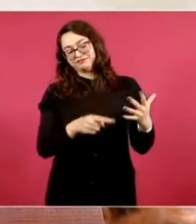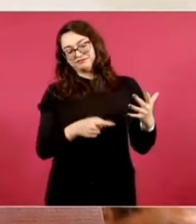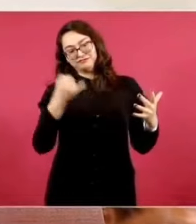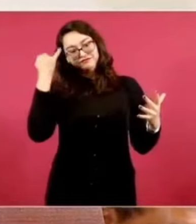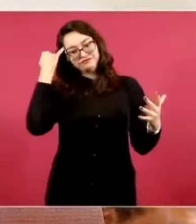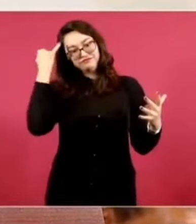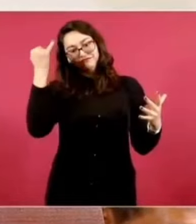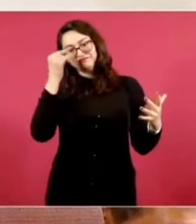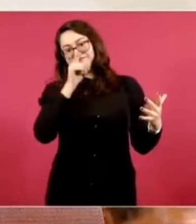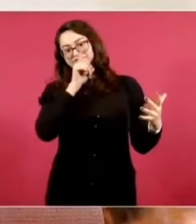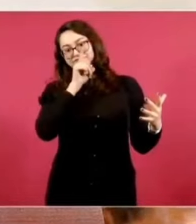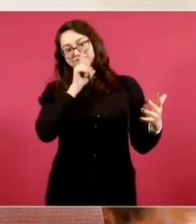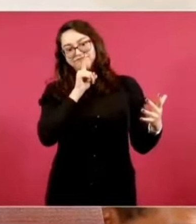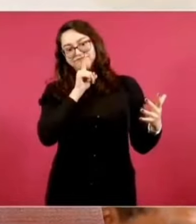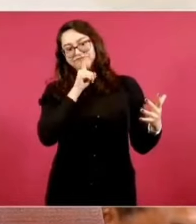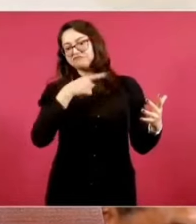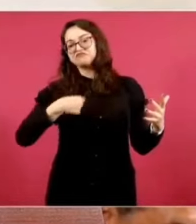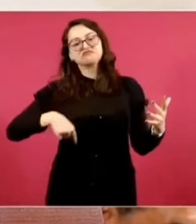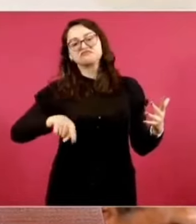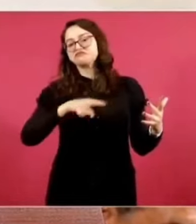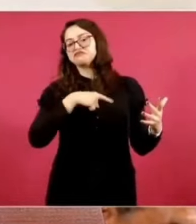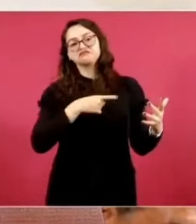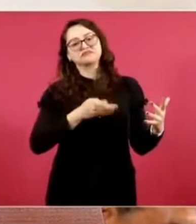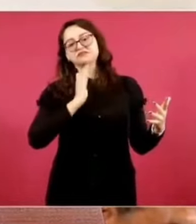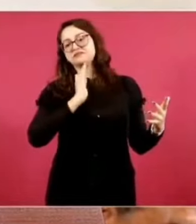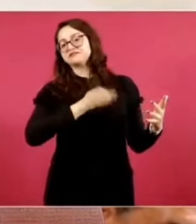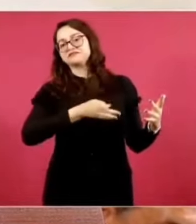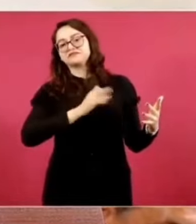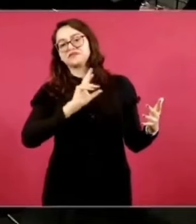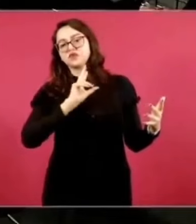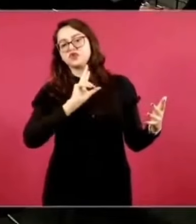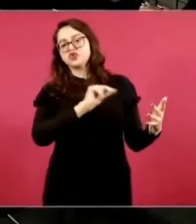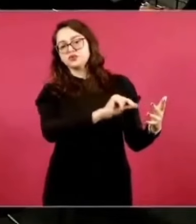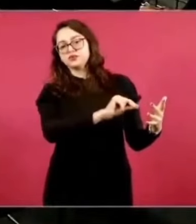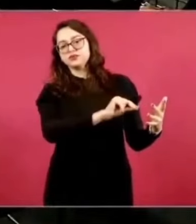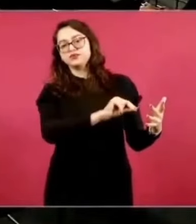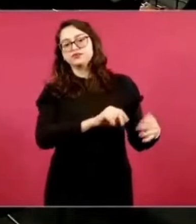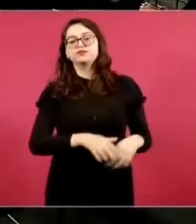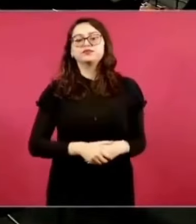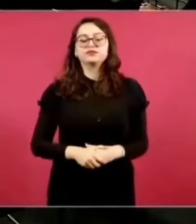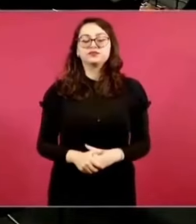esas mentiras? vamos a hacer? ¿qué vamos a hacer? ¿qué vamos a hacer?